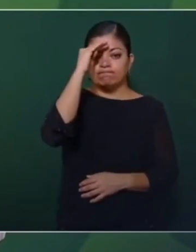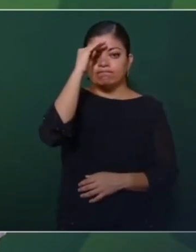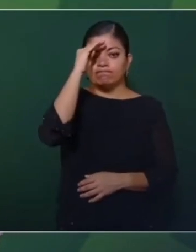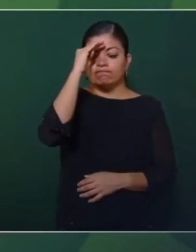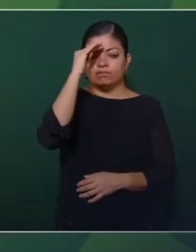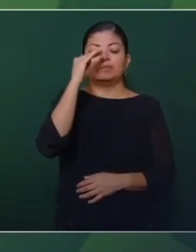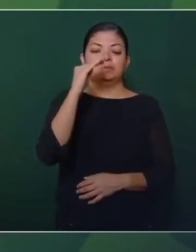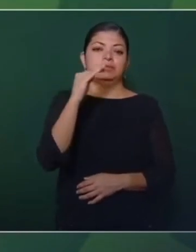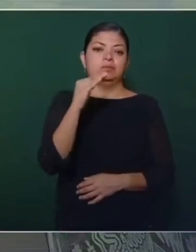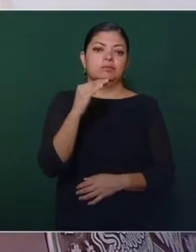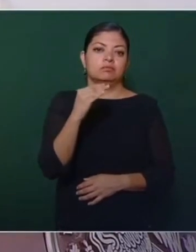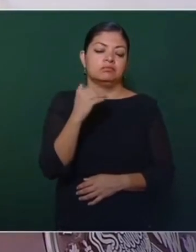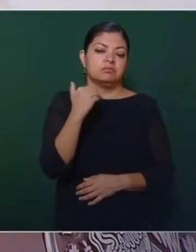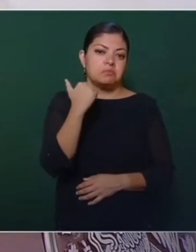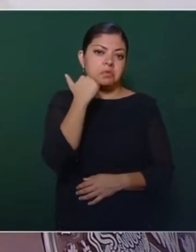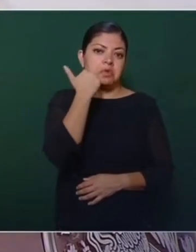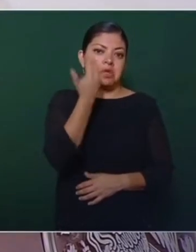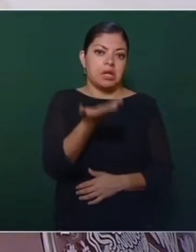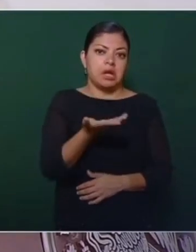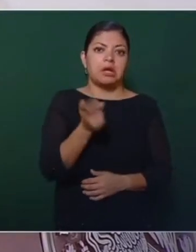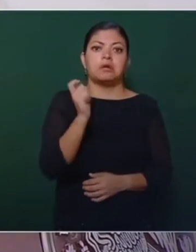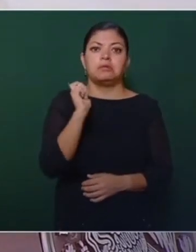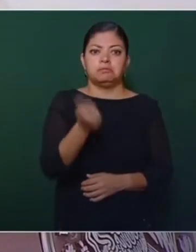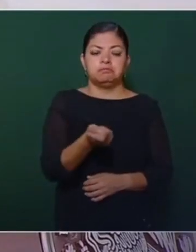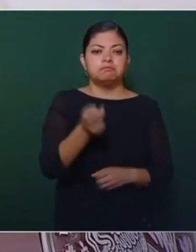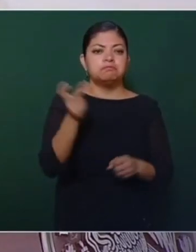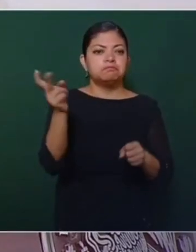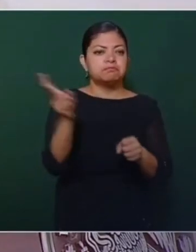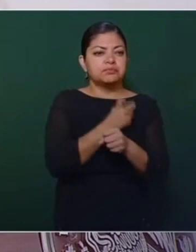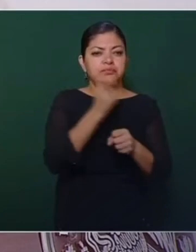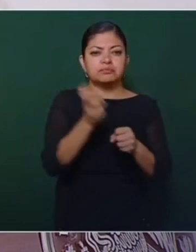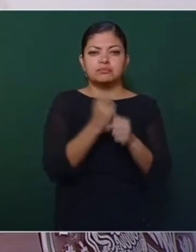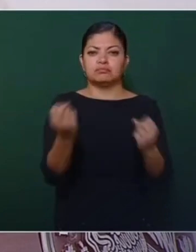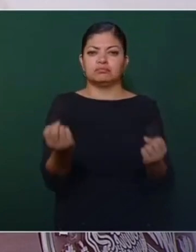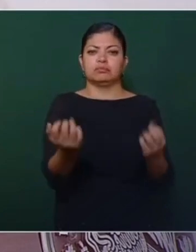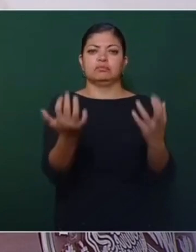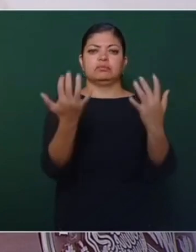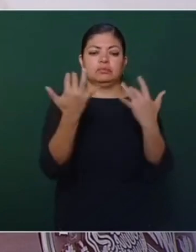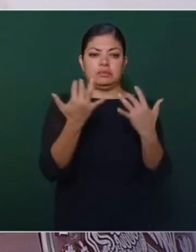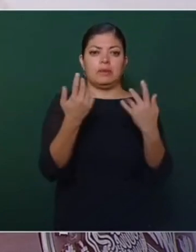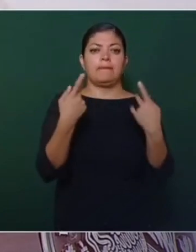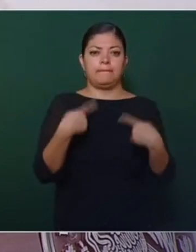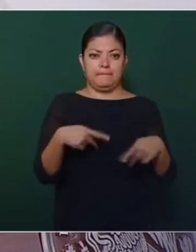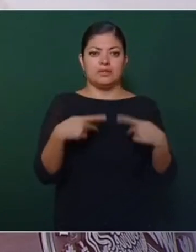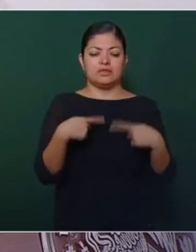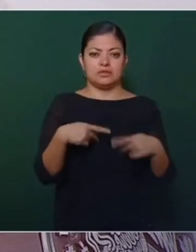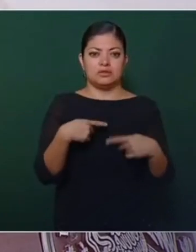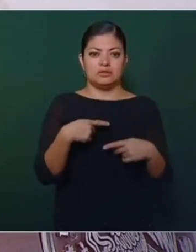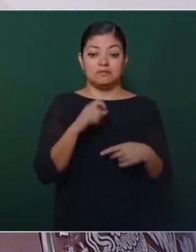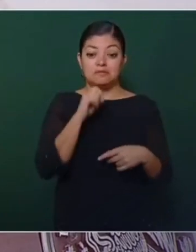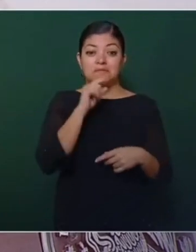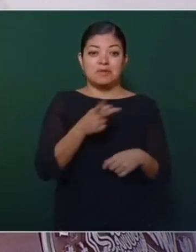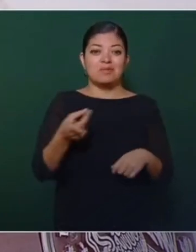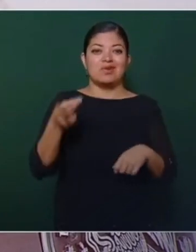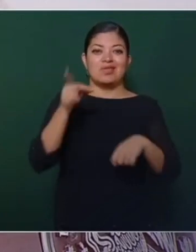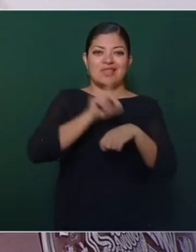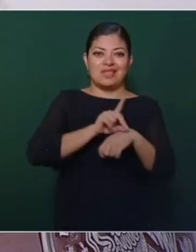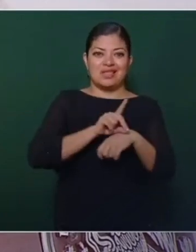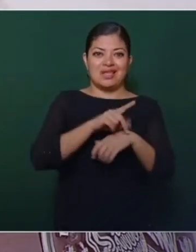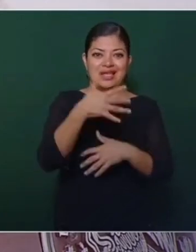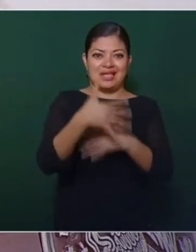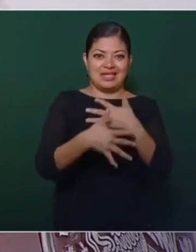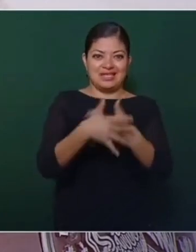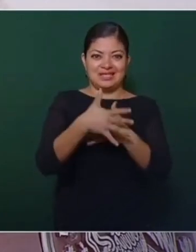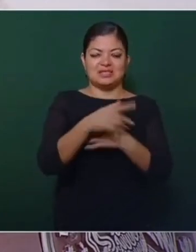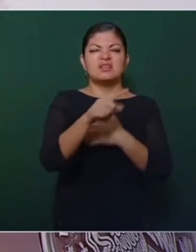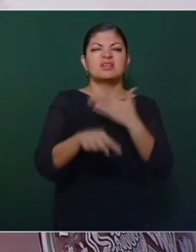convocar al pueblo la noche del grito en el